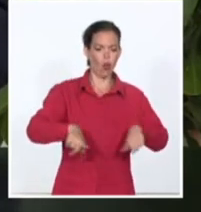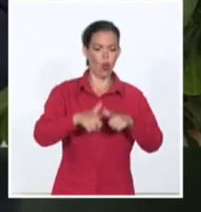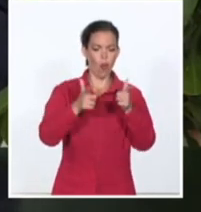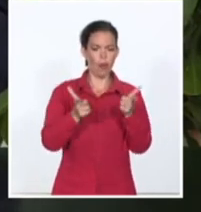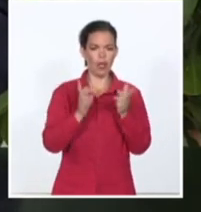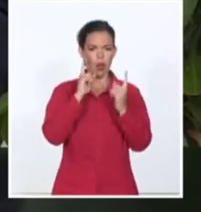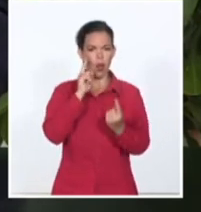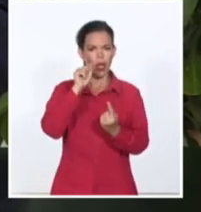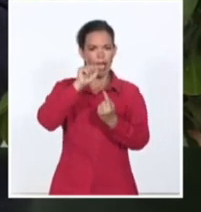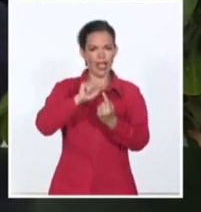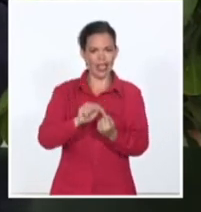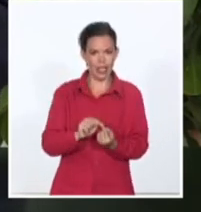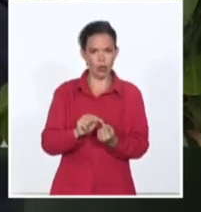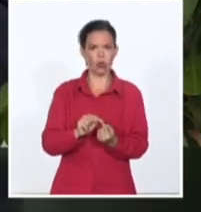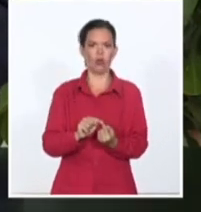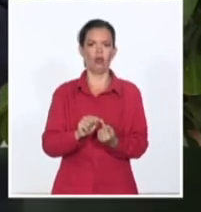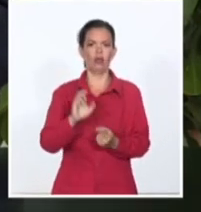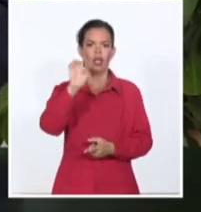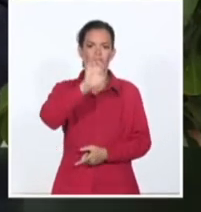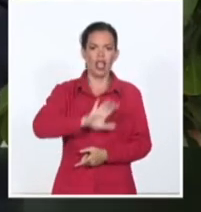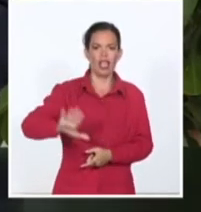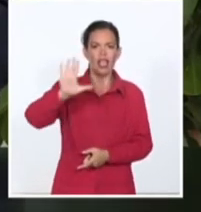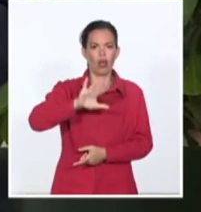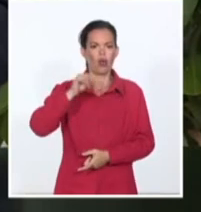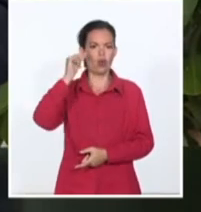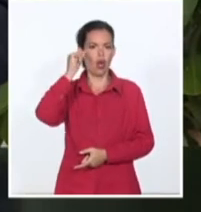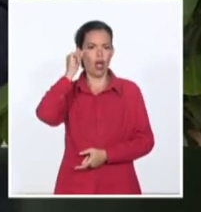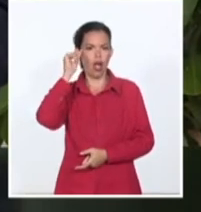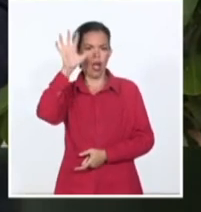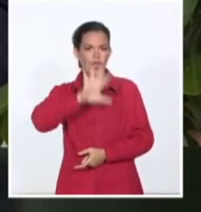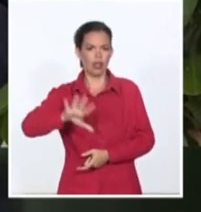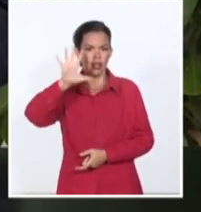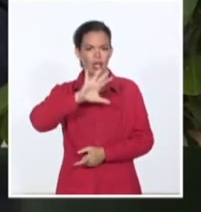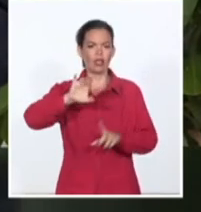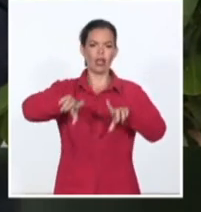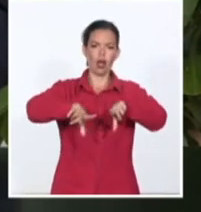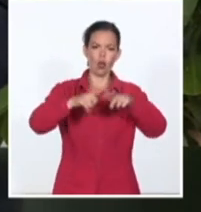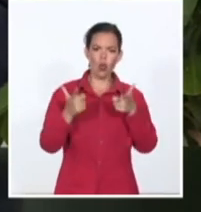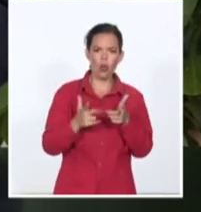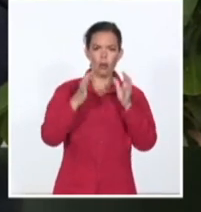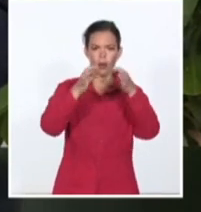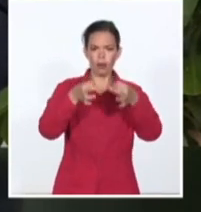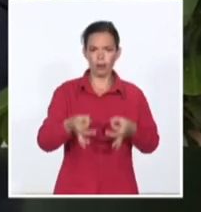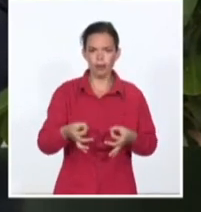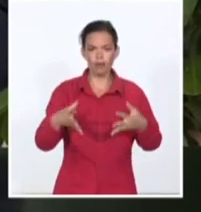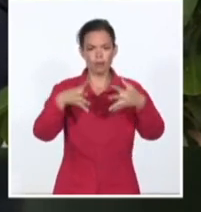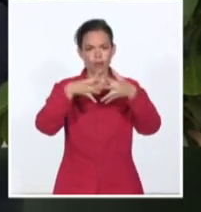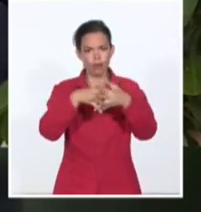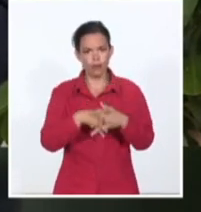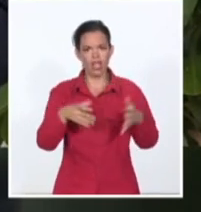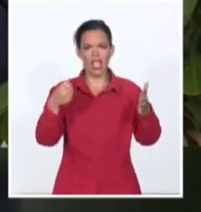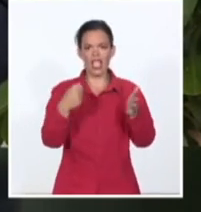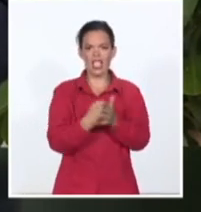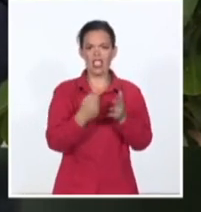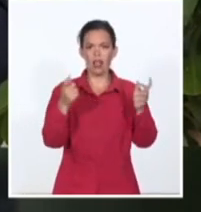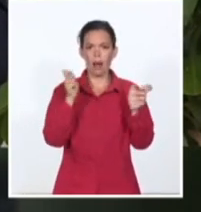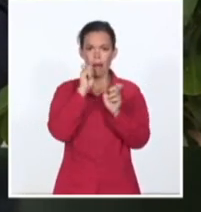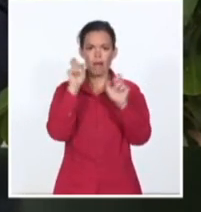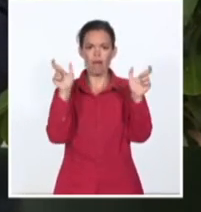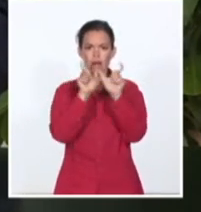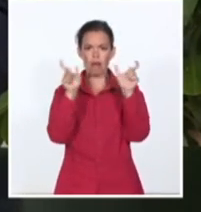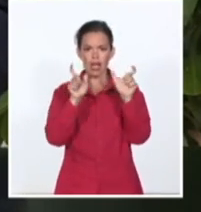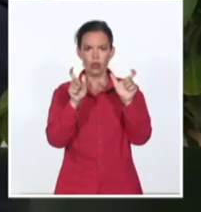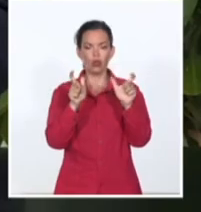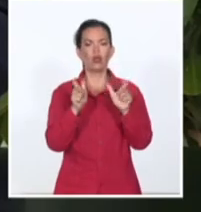Económica Euroasiática se materialicen y se consolide el impacto e influencia de esta